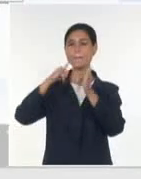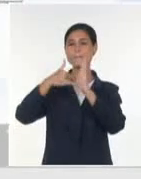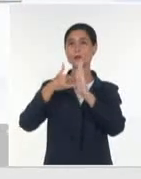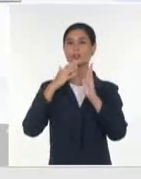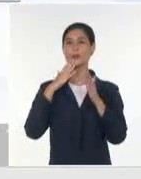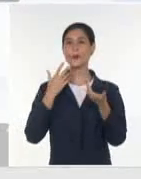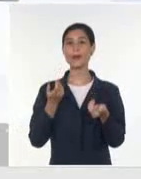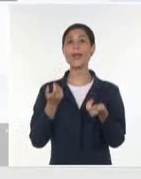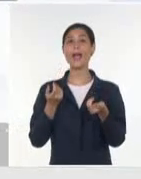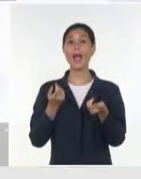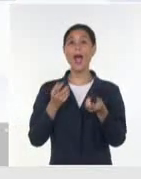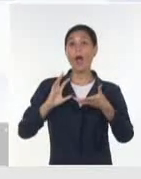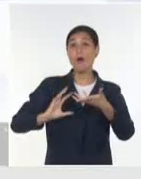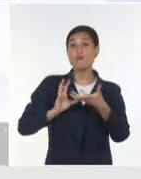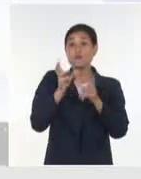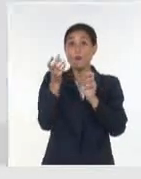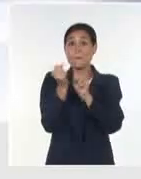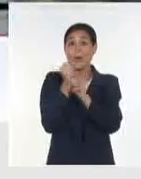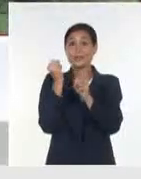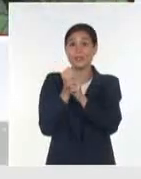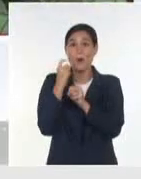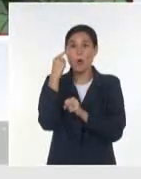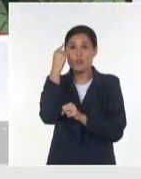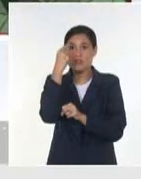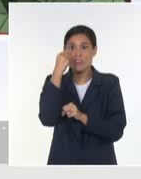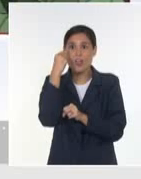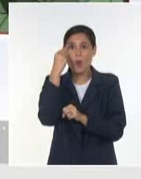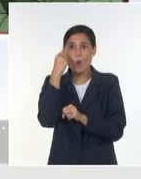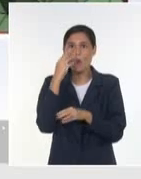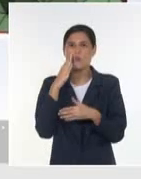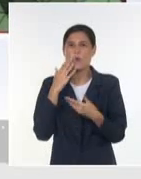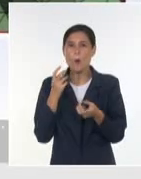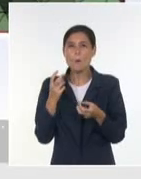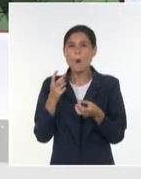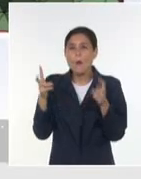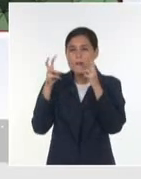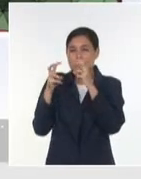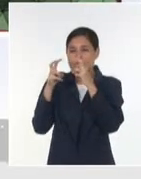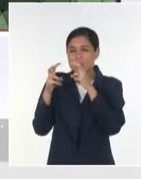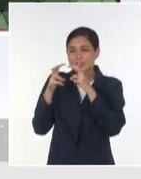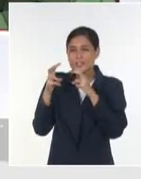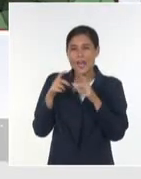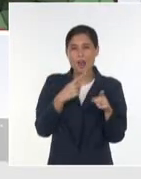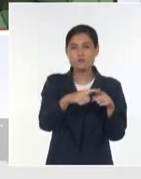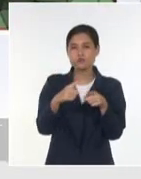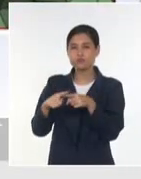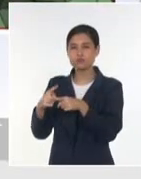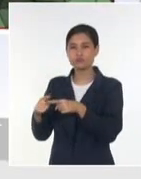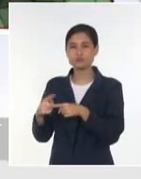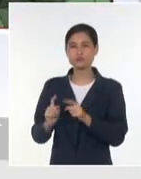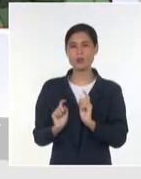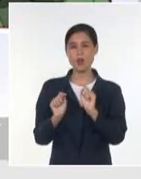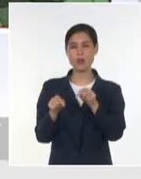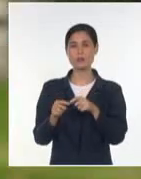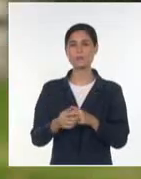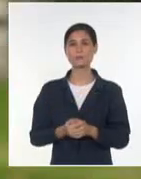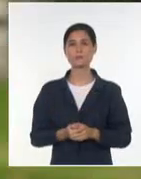biomecánica y óptica del ojo humano para analizar la respuesta ante acciones externas e internas.